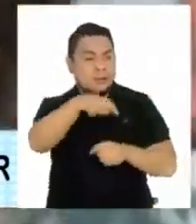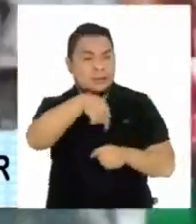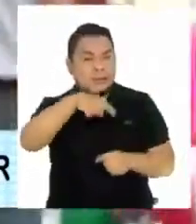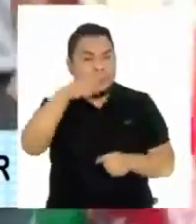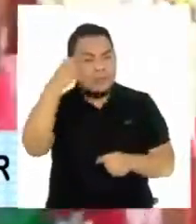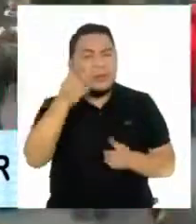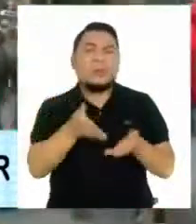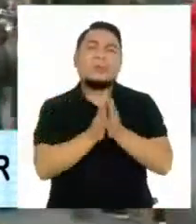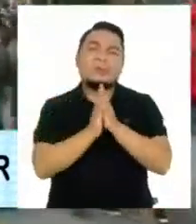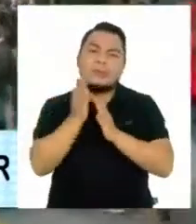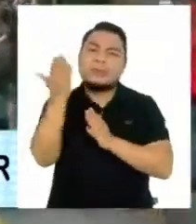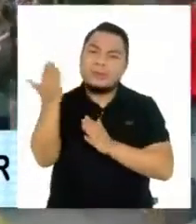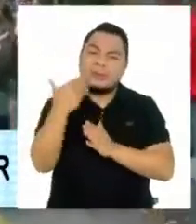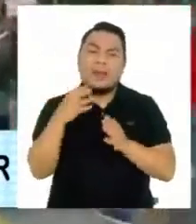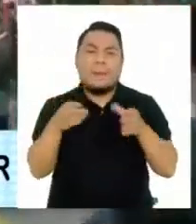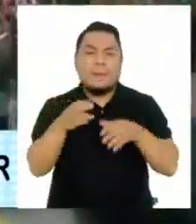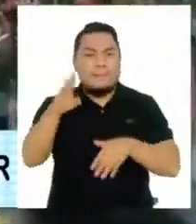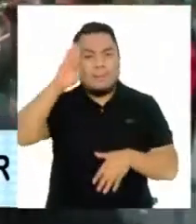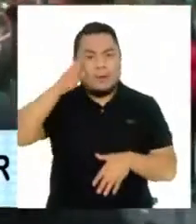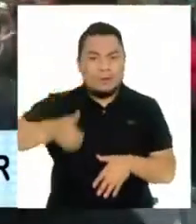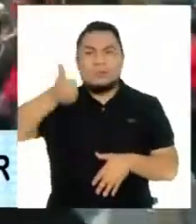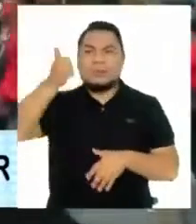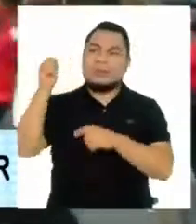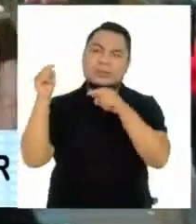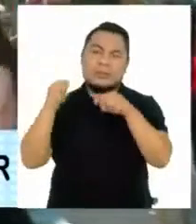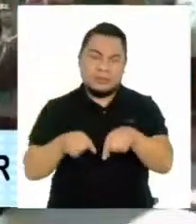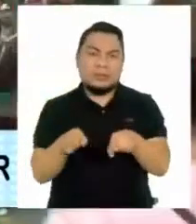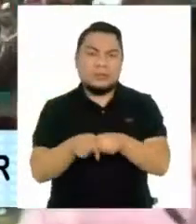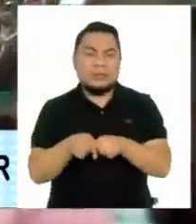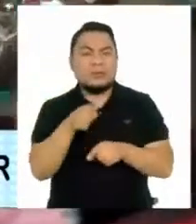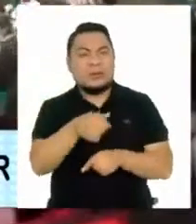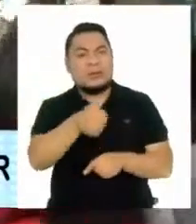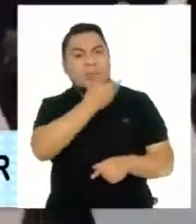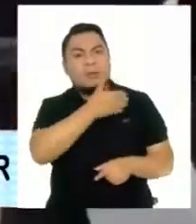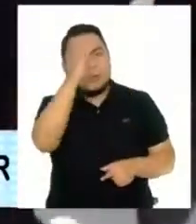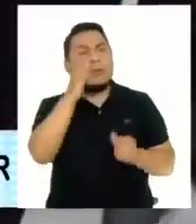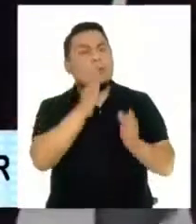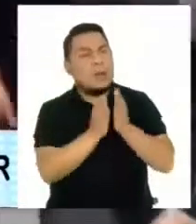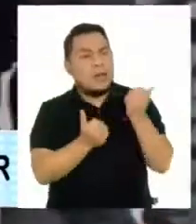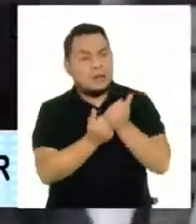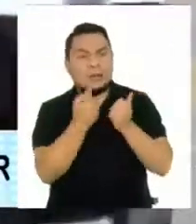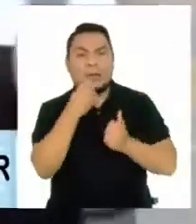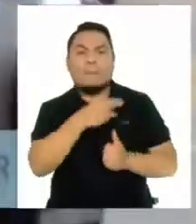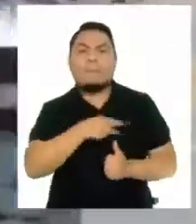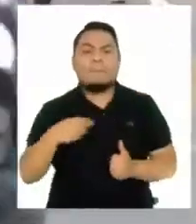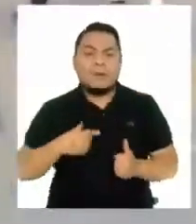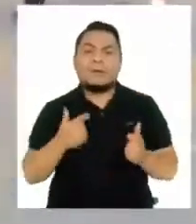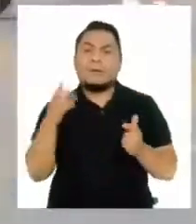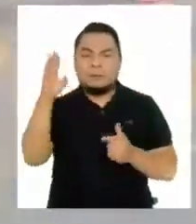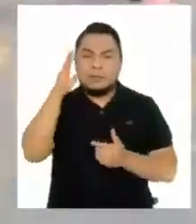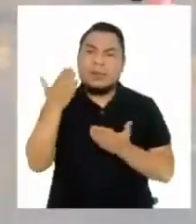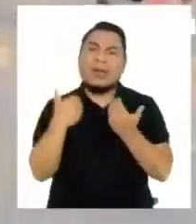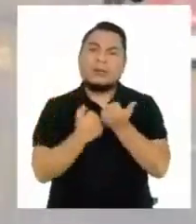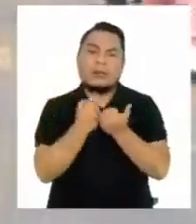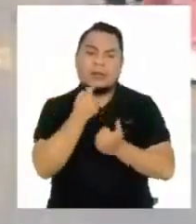piden la intervención inmediata de las máximas autoridades, como la del presidente de la República y del Ministerio del Interior.